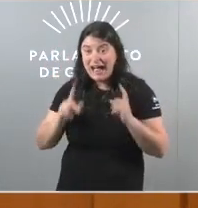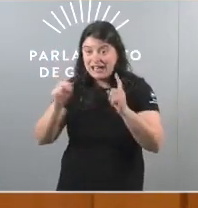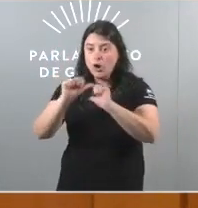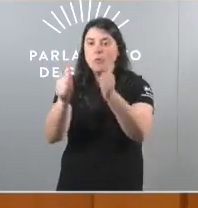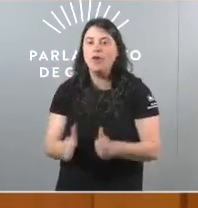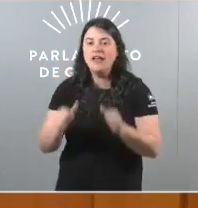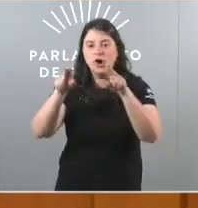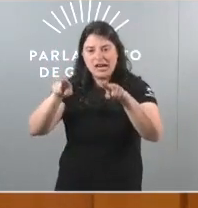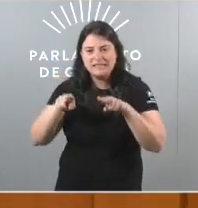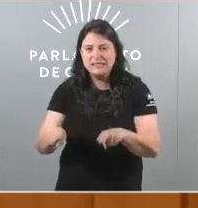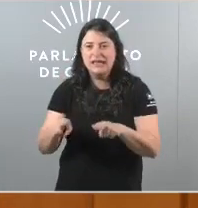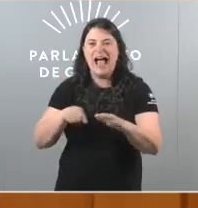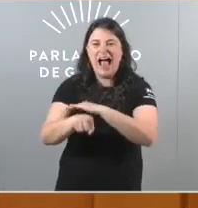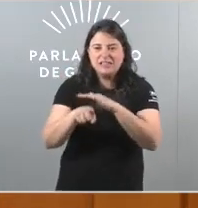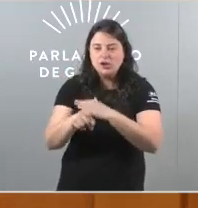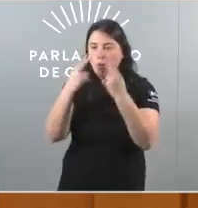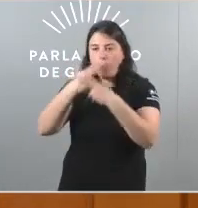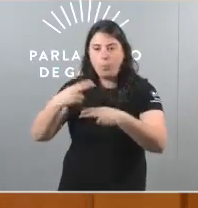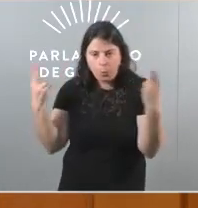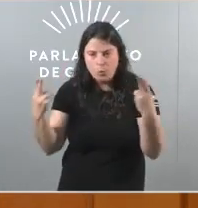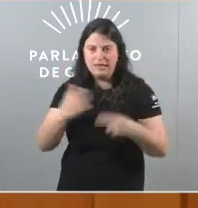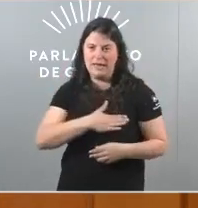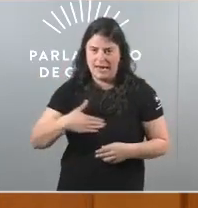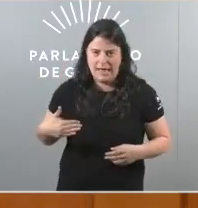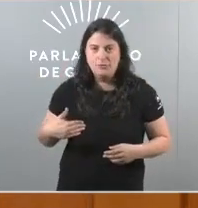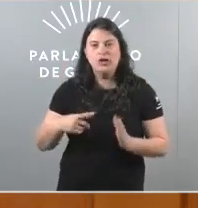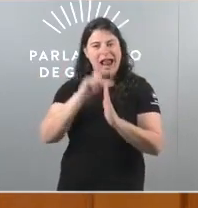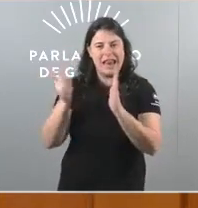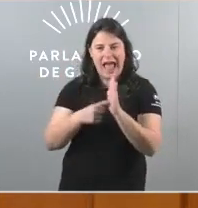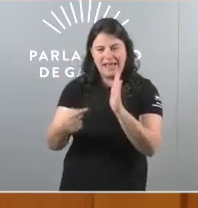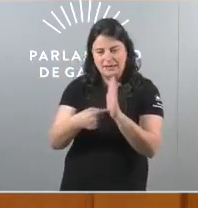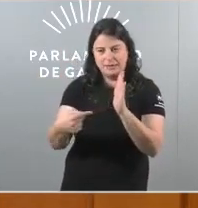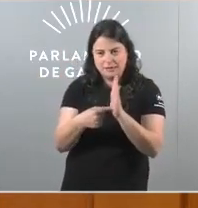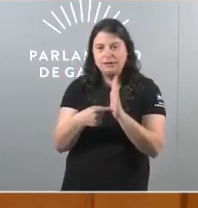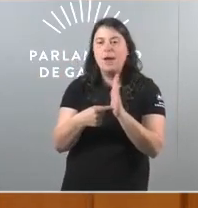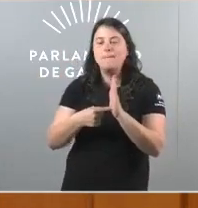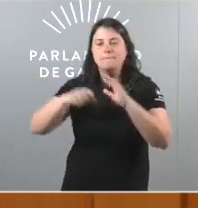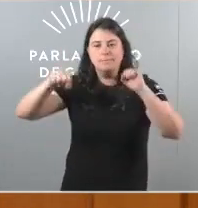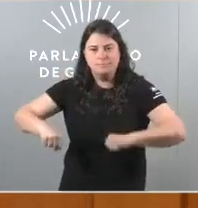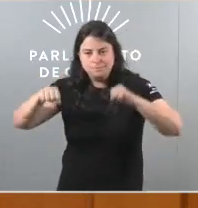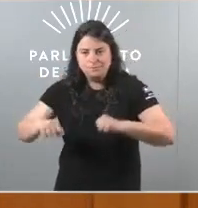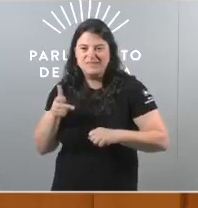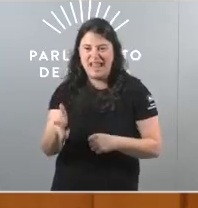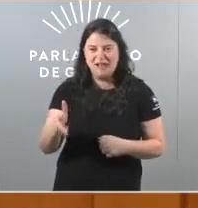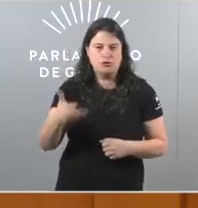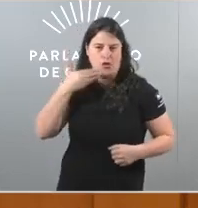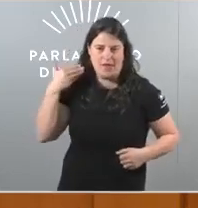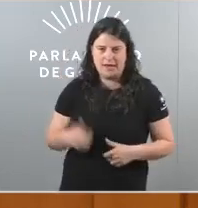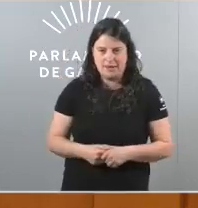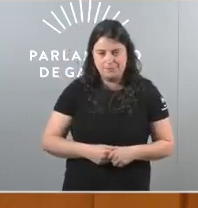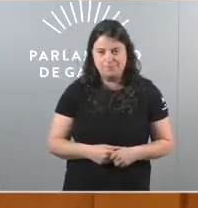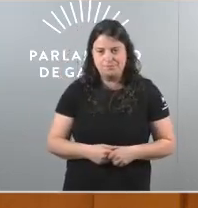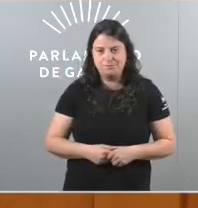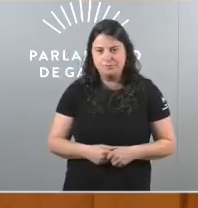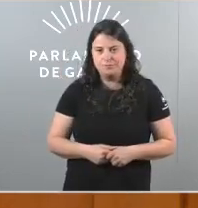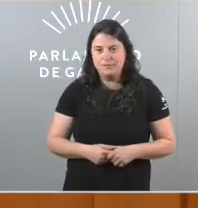residencias de xestión pública e blindaremos por lei o dereito a unha bellez digna Non sabemos que isto